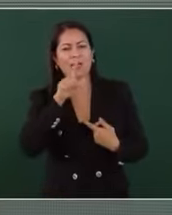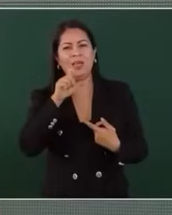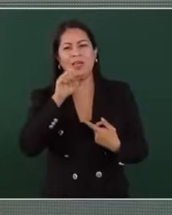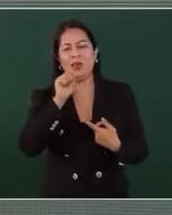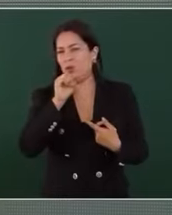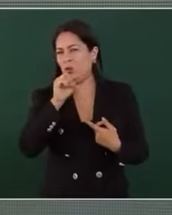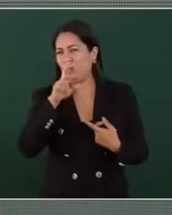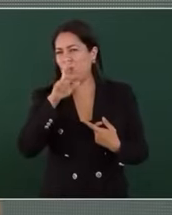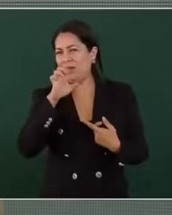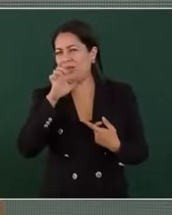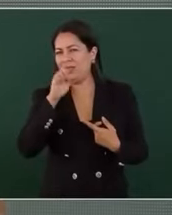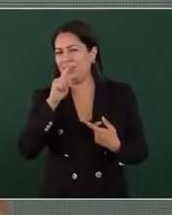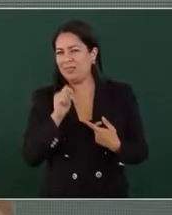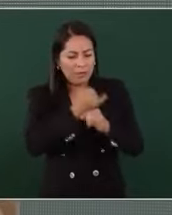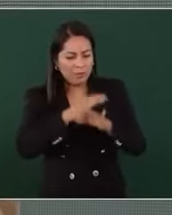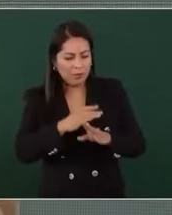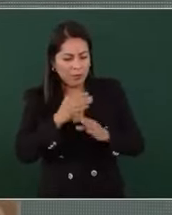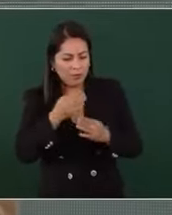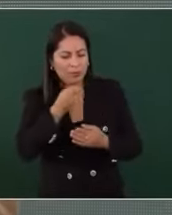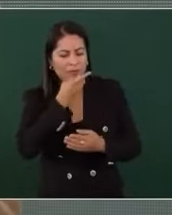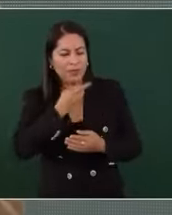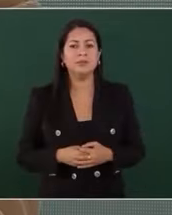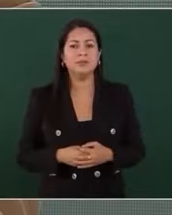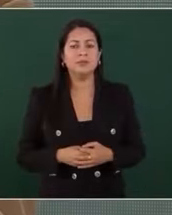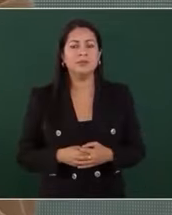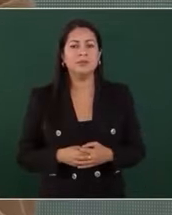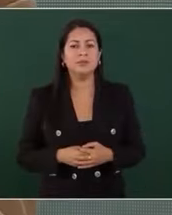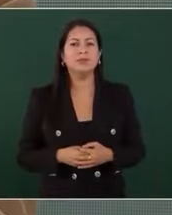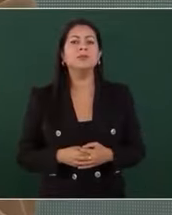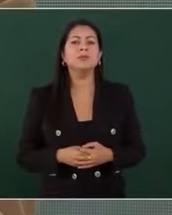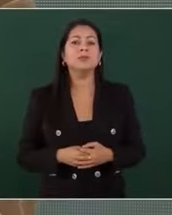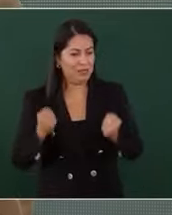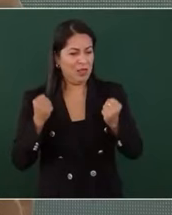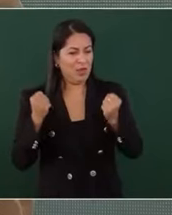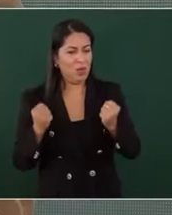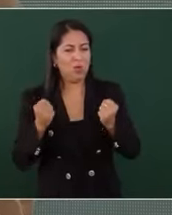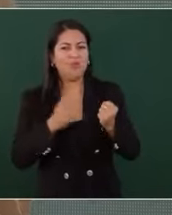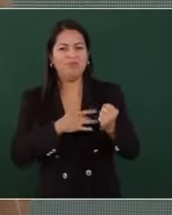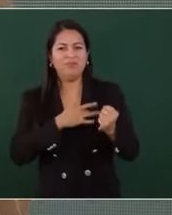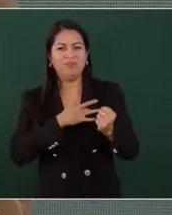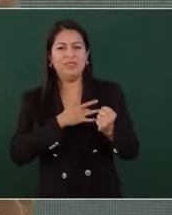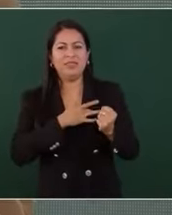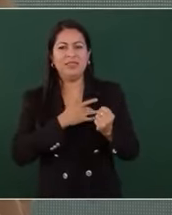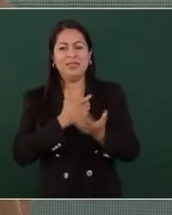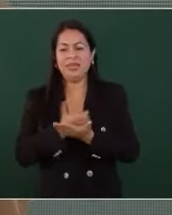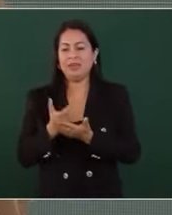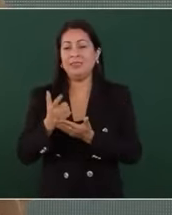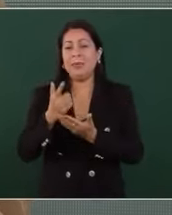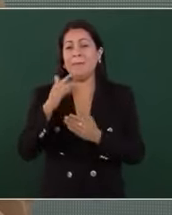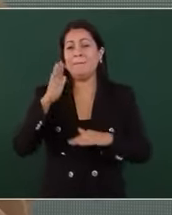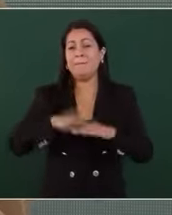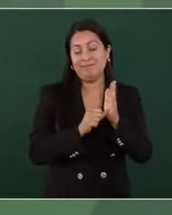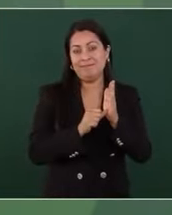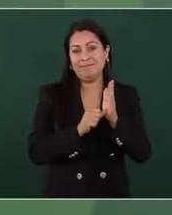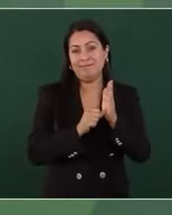informe hoy, no más, ¿cuánto gana? Estoy seguro que gana más de un millón de pesos